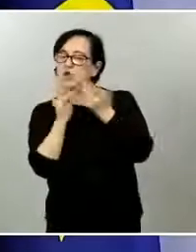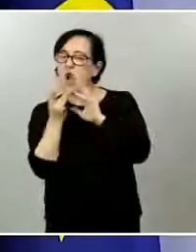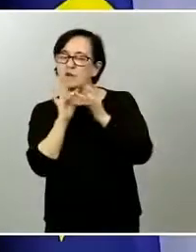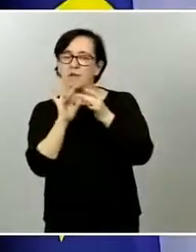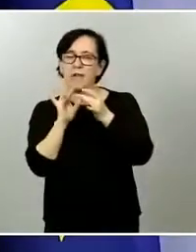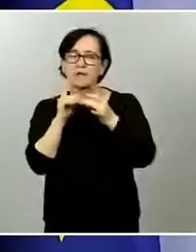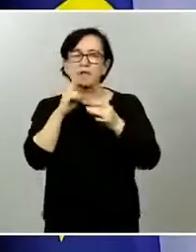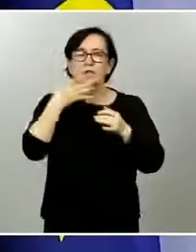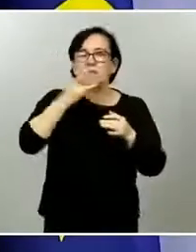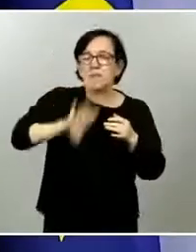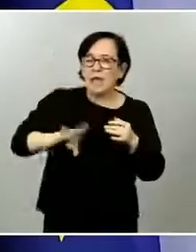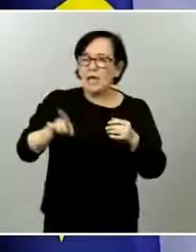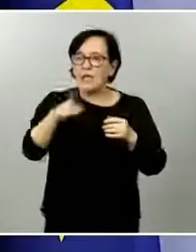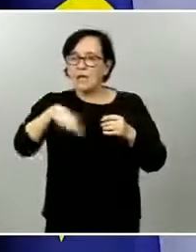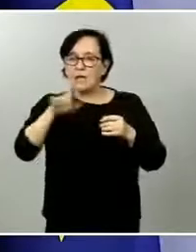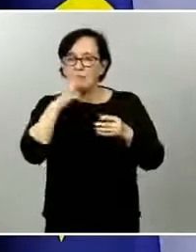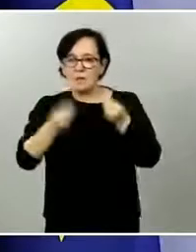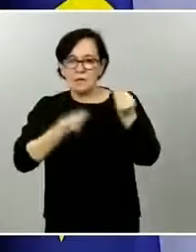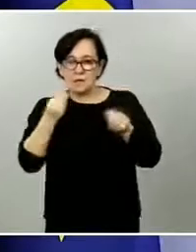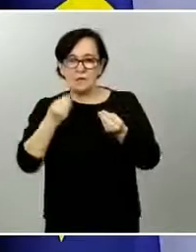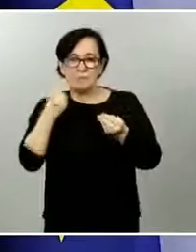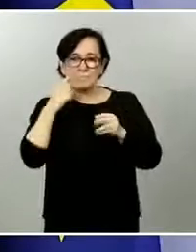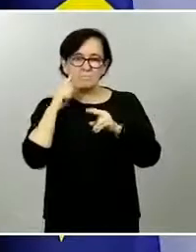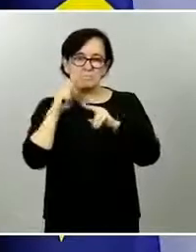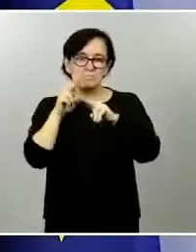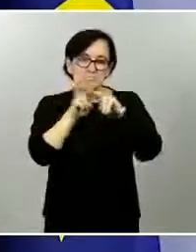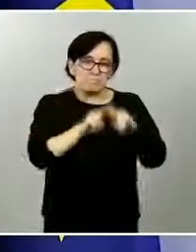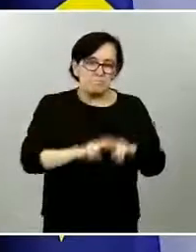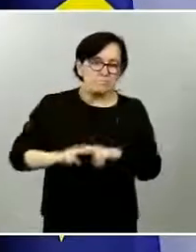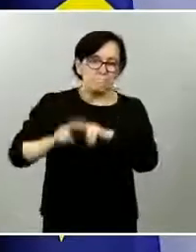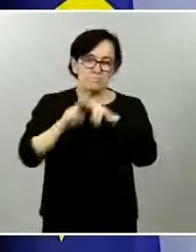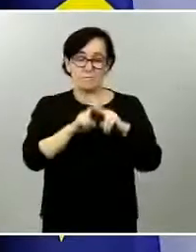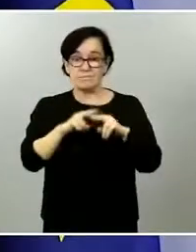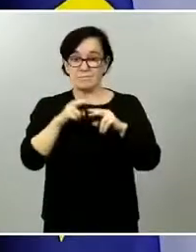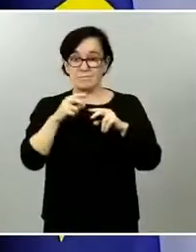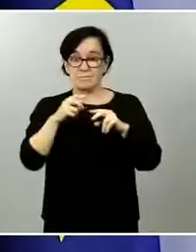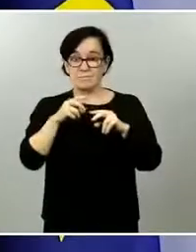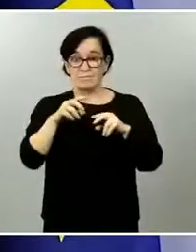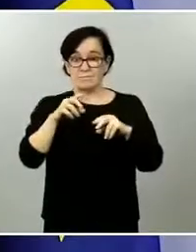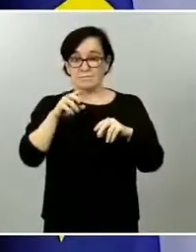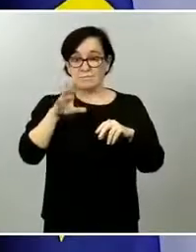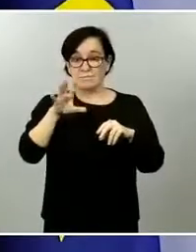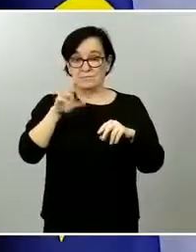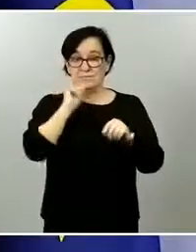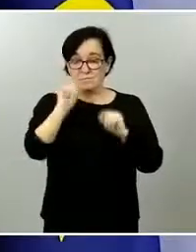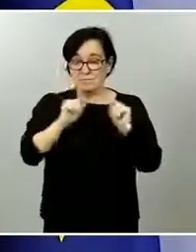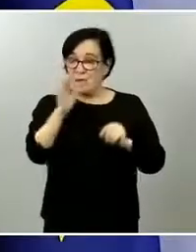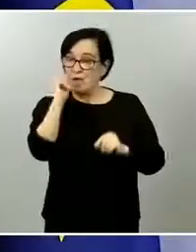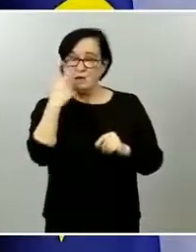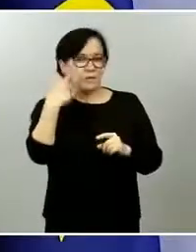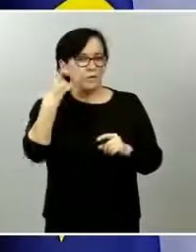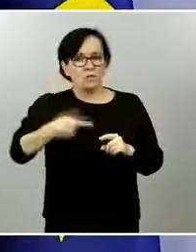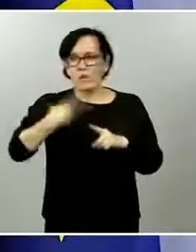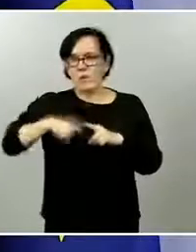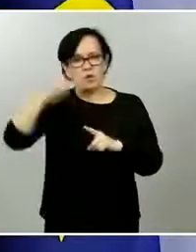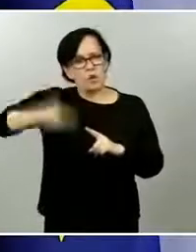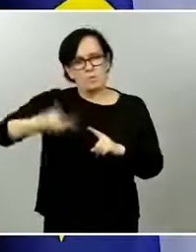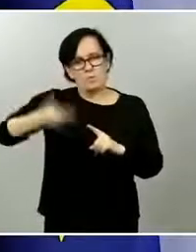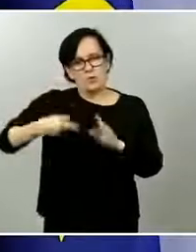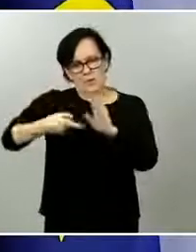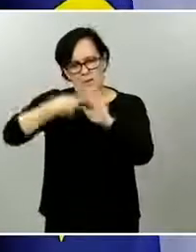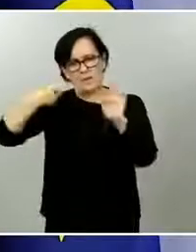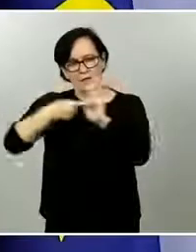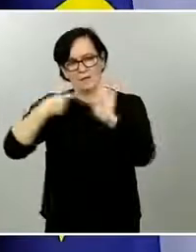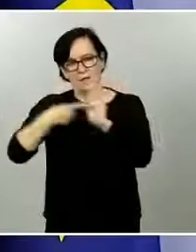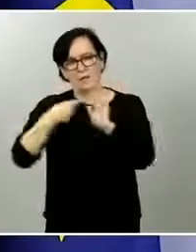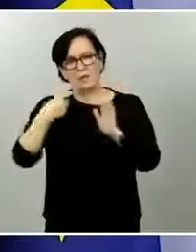Jesús por tus tres preguntas bien lo que se ha llamado venido de llamar rastreo de contactos estrechos nosotros